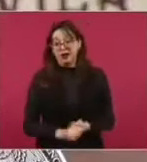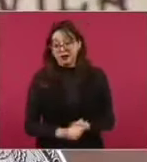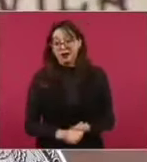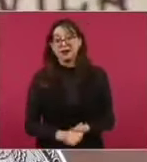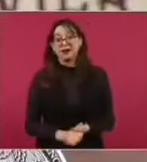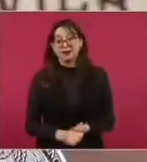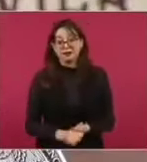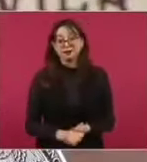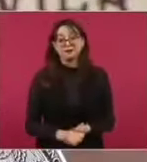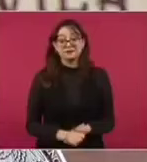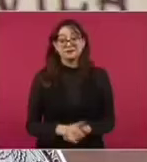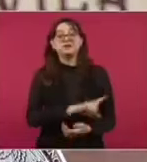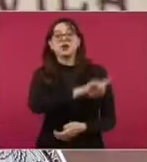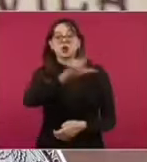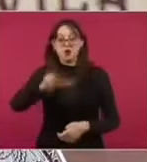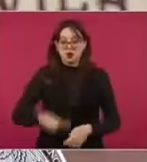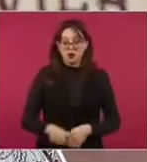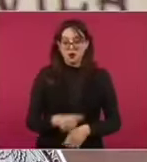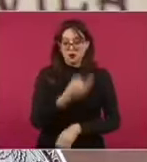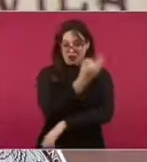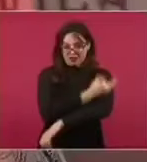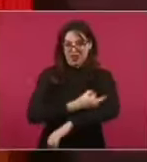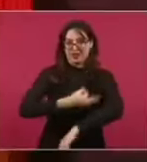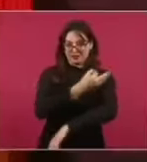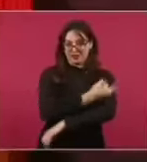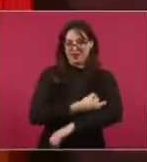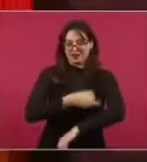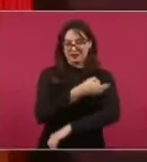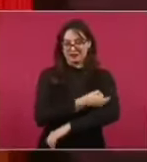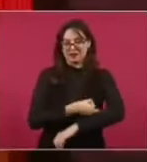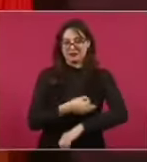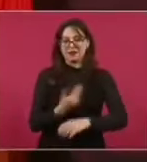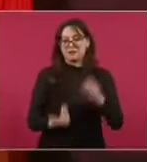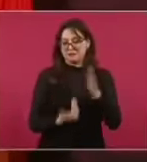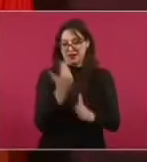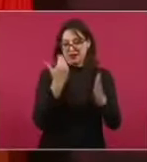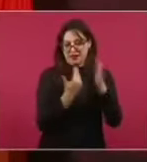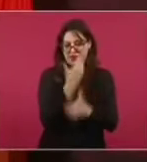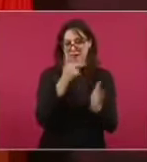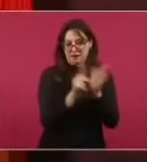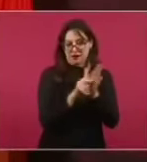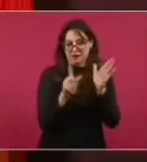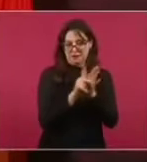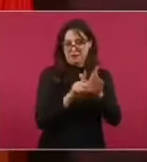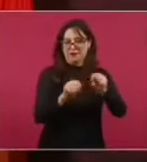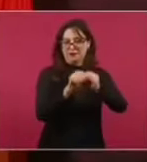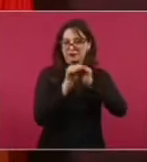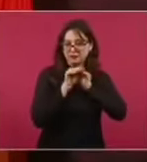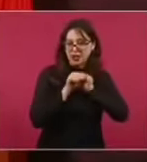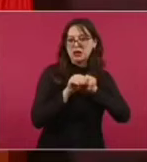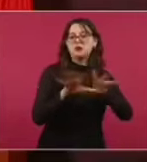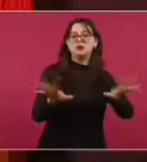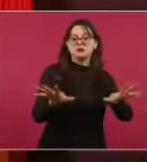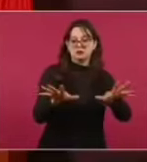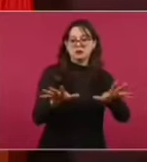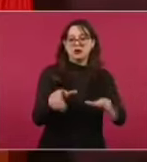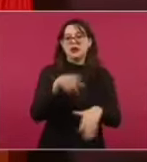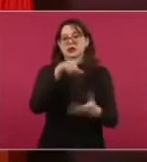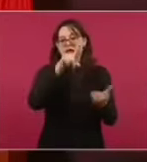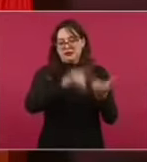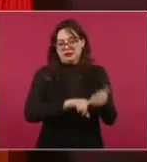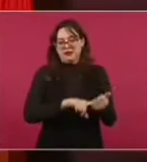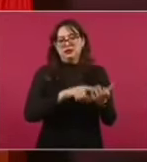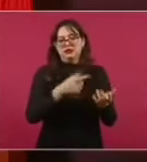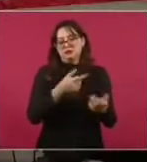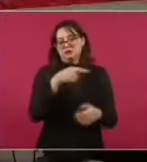pero por la tarde, después de haber escrito esto, que se publicara esto en El Financiero y en Eje Central, que también dirige Raimundo